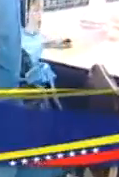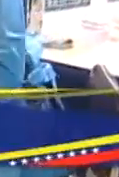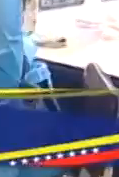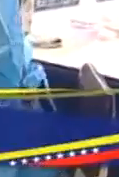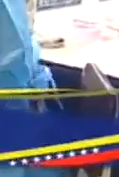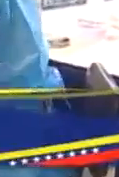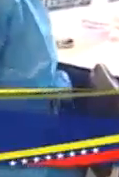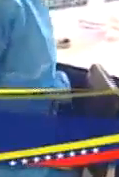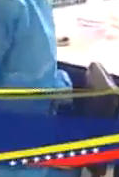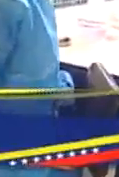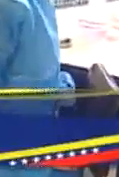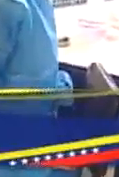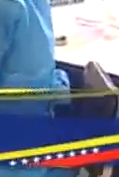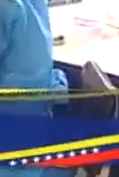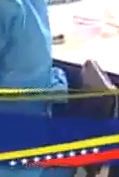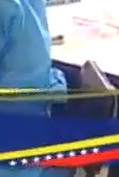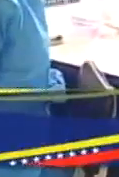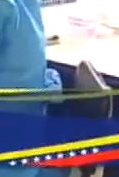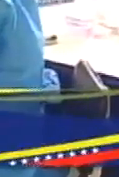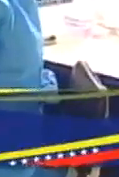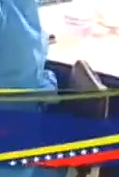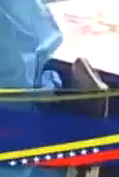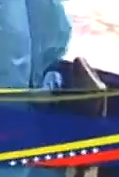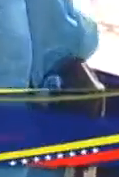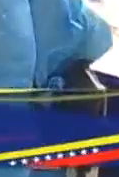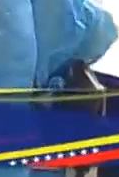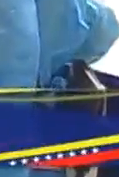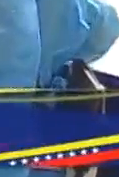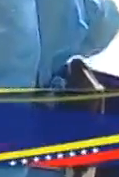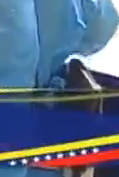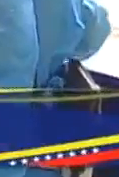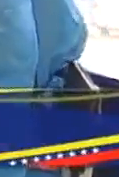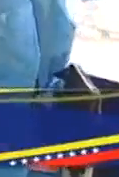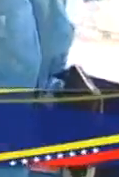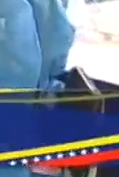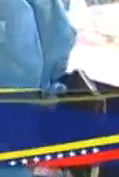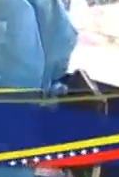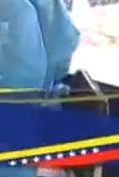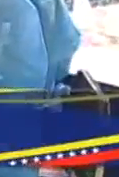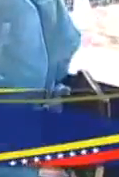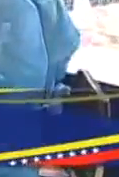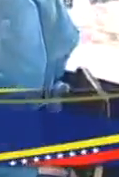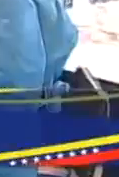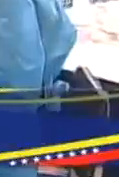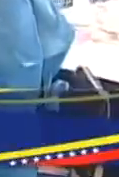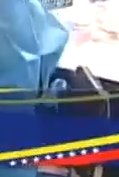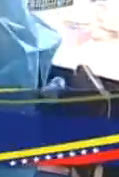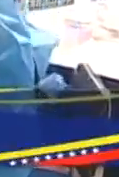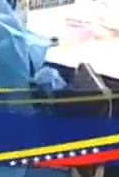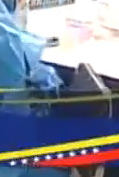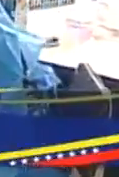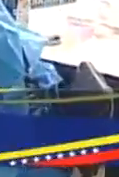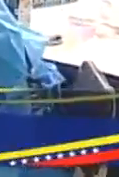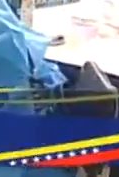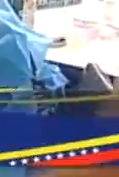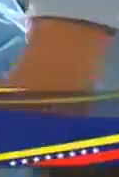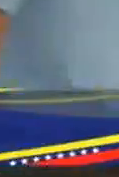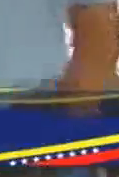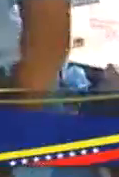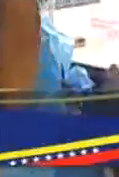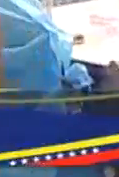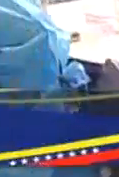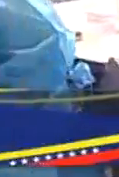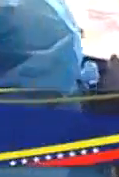incorporando las terceras dosis para los docentes y los trabajadores con más de 60 años y para todos los padres y representantes que